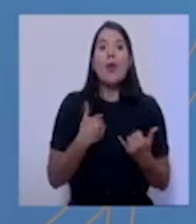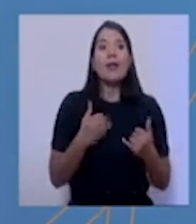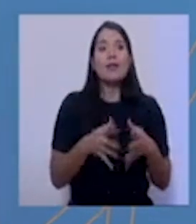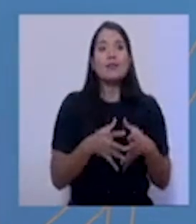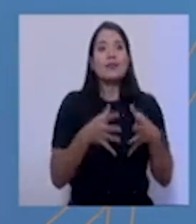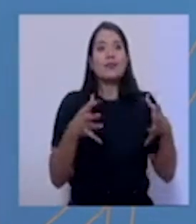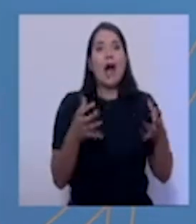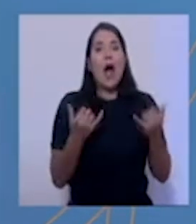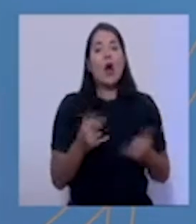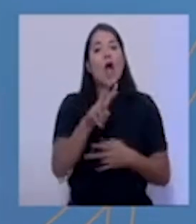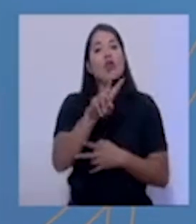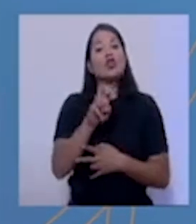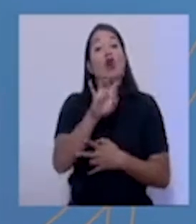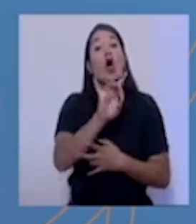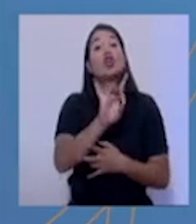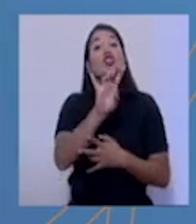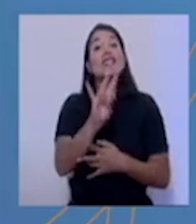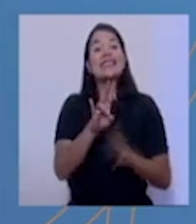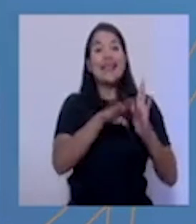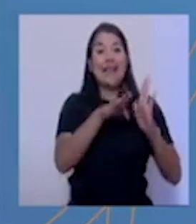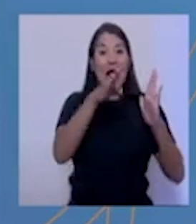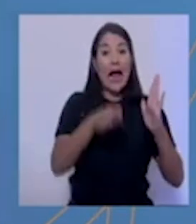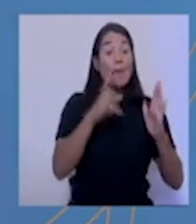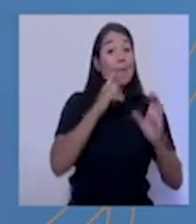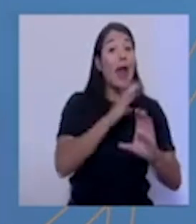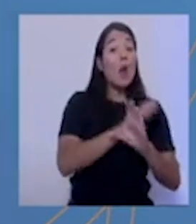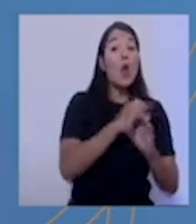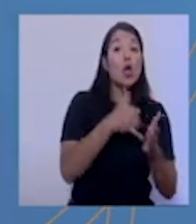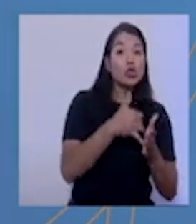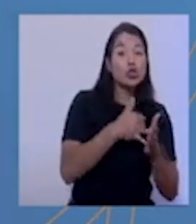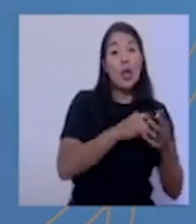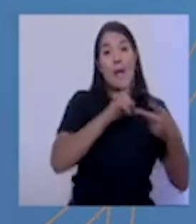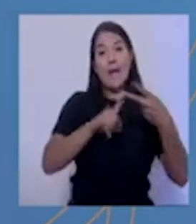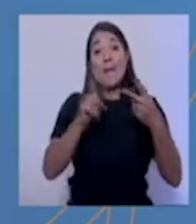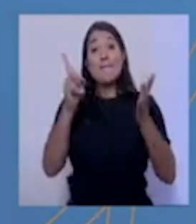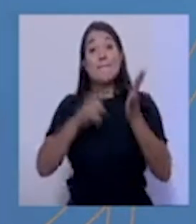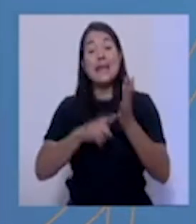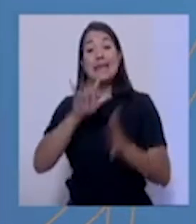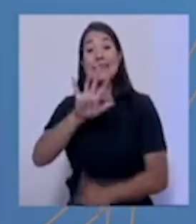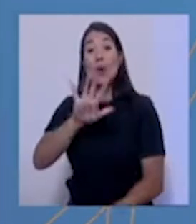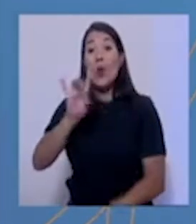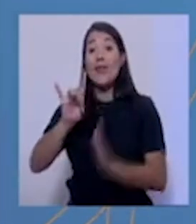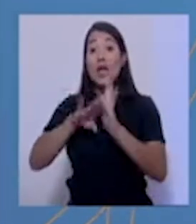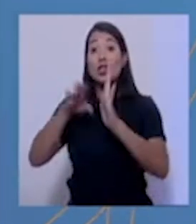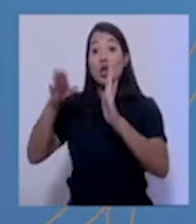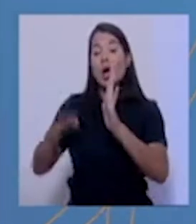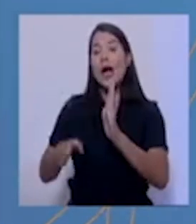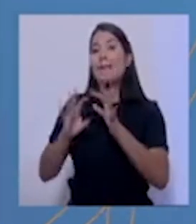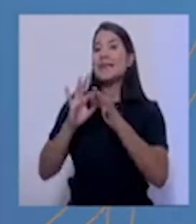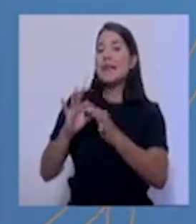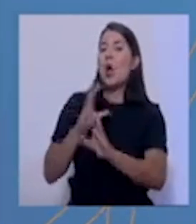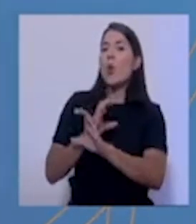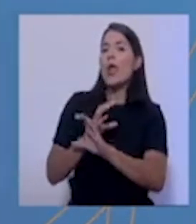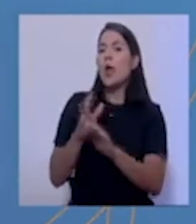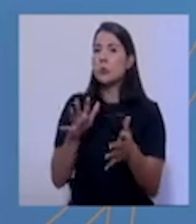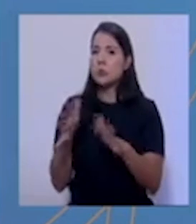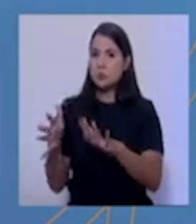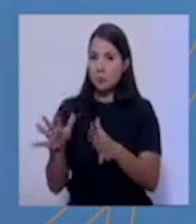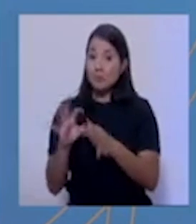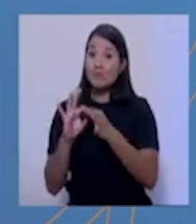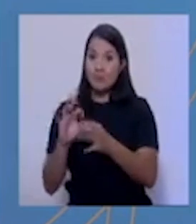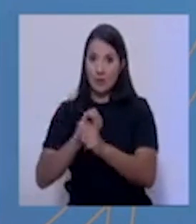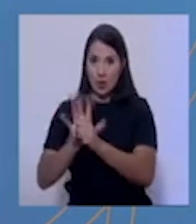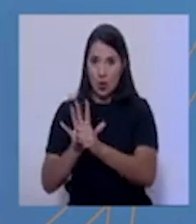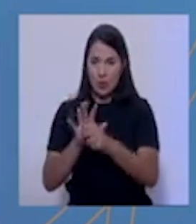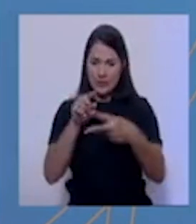287 camas de cuidados intensivos y 1,058 de cuidados moderados. Este es un esfuerzo que yo le agradezco muchísimo a